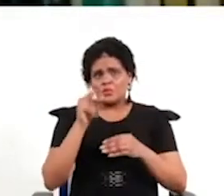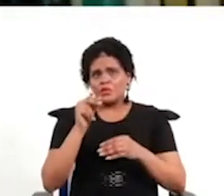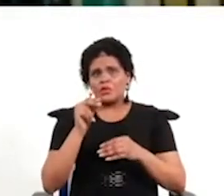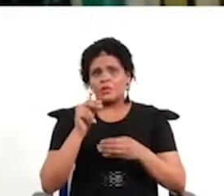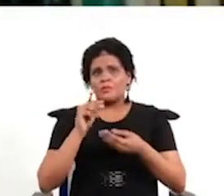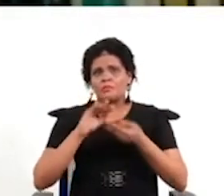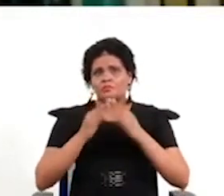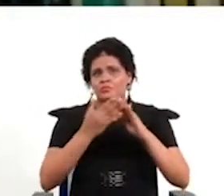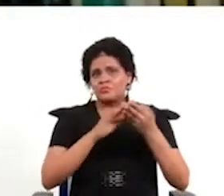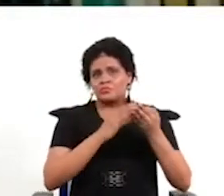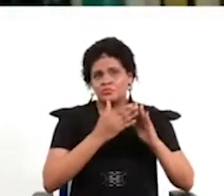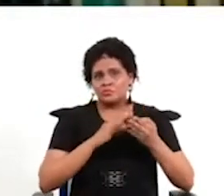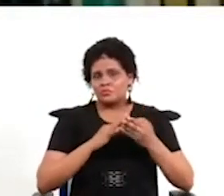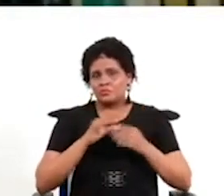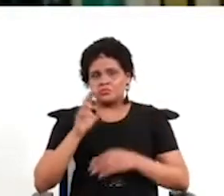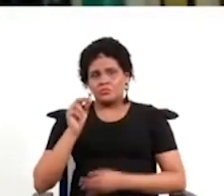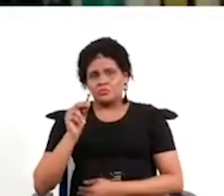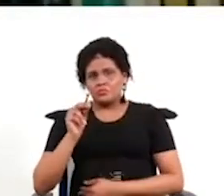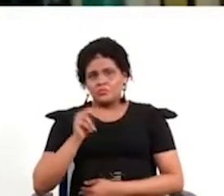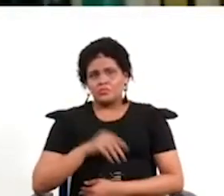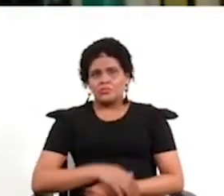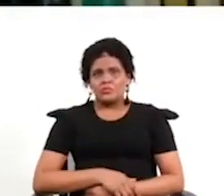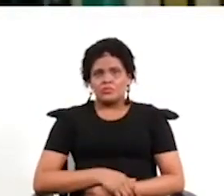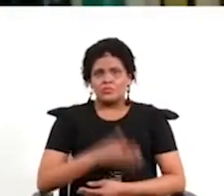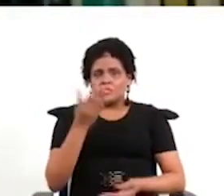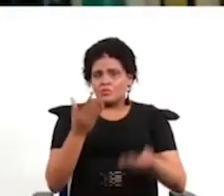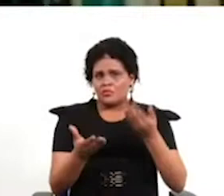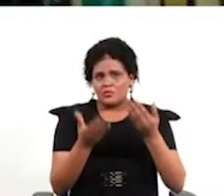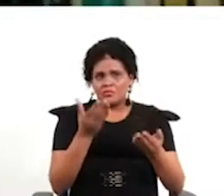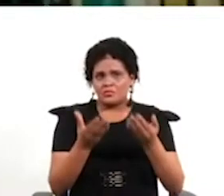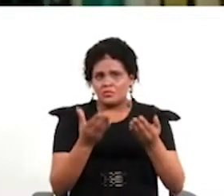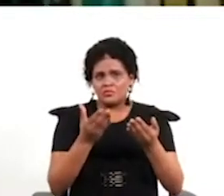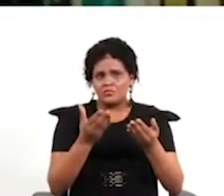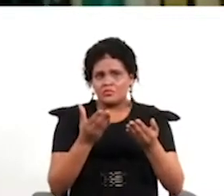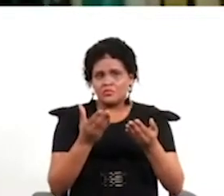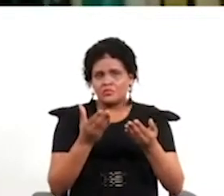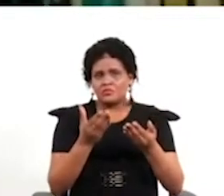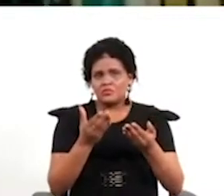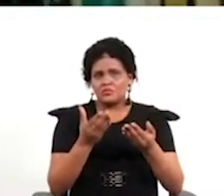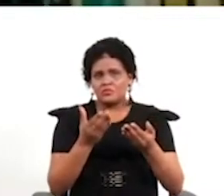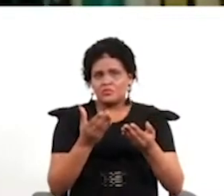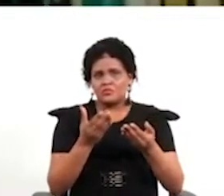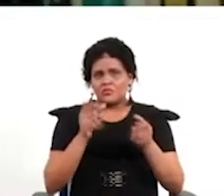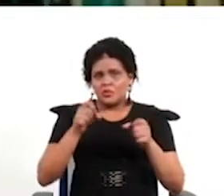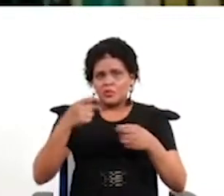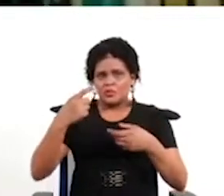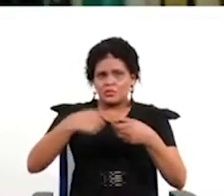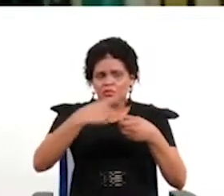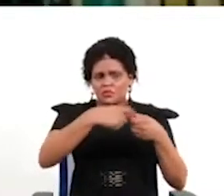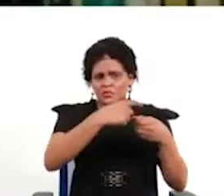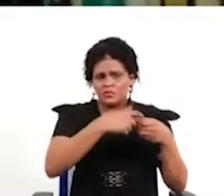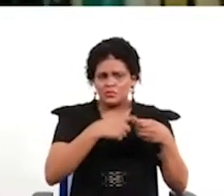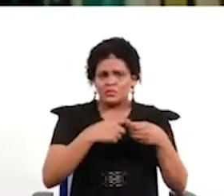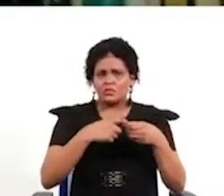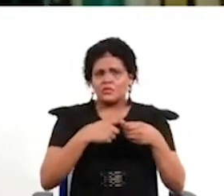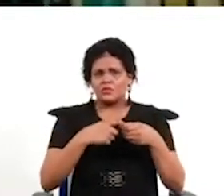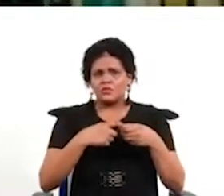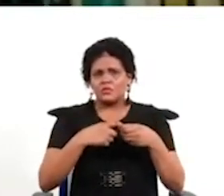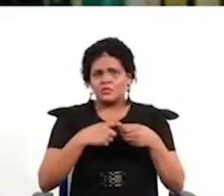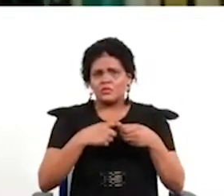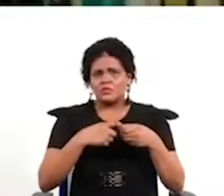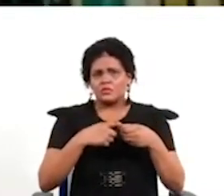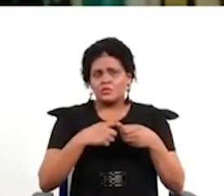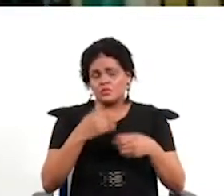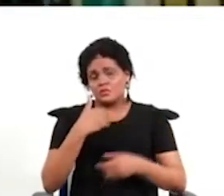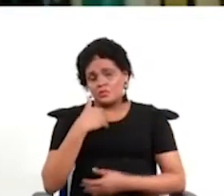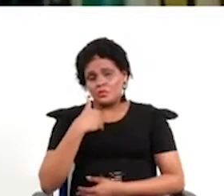por eso creo que ahí hay como algo a poner sobre la mesa en estos procedimientos de participación los